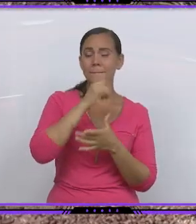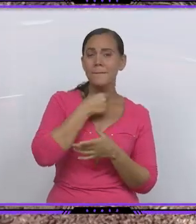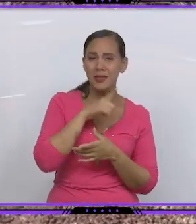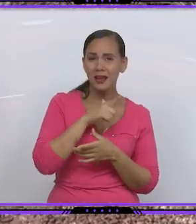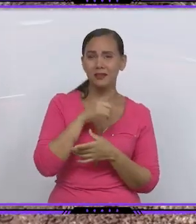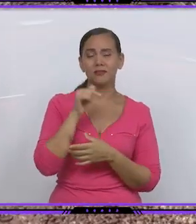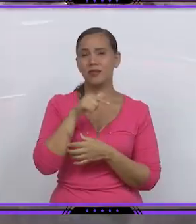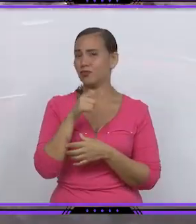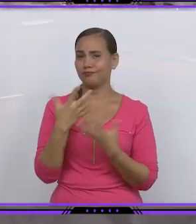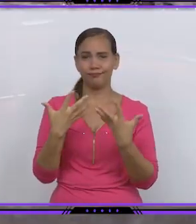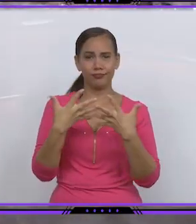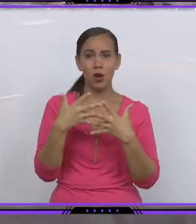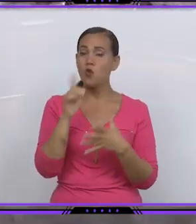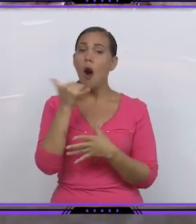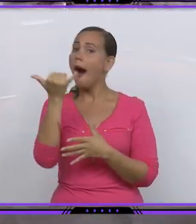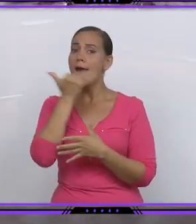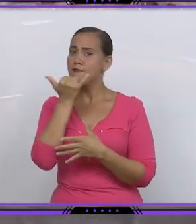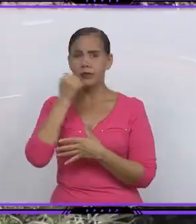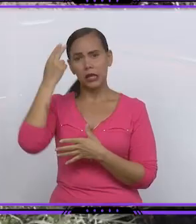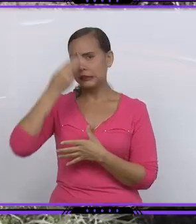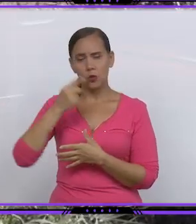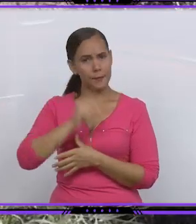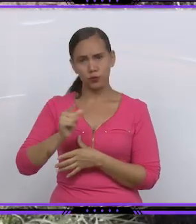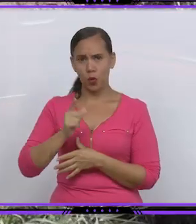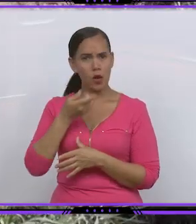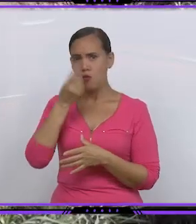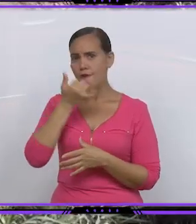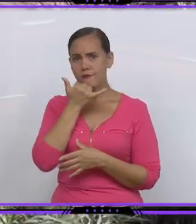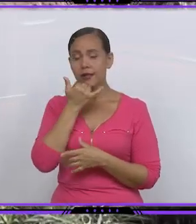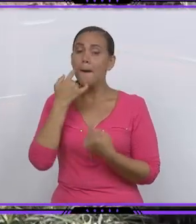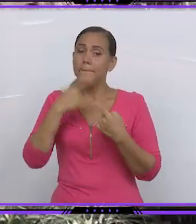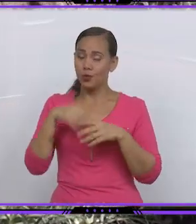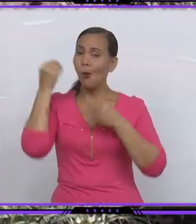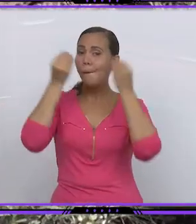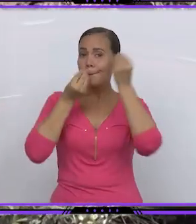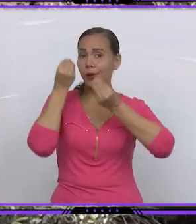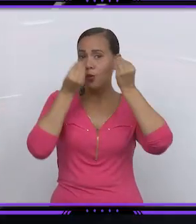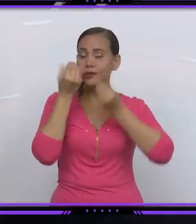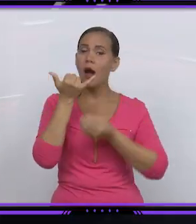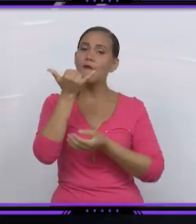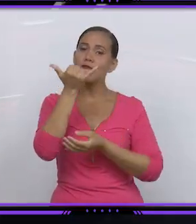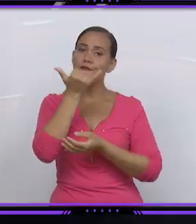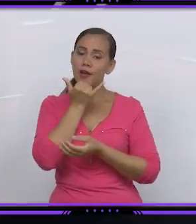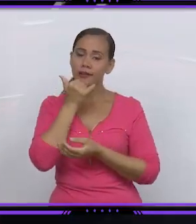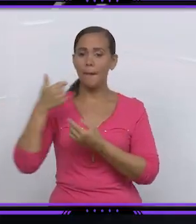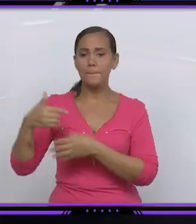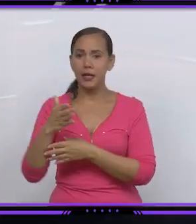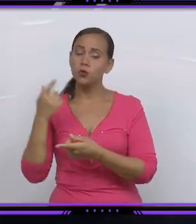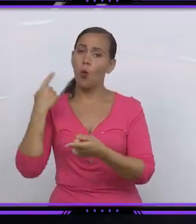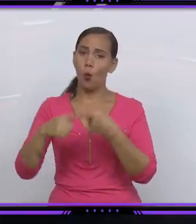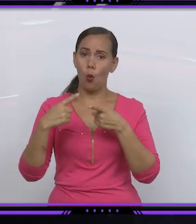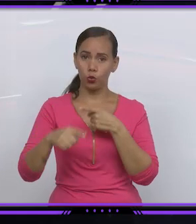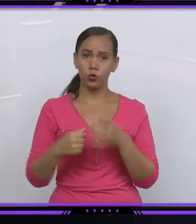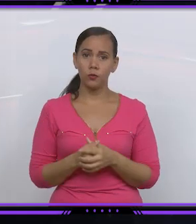no resulta perjudicial para la salud de los bañistas aunque preocupa las afectaciones al entorno. Pero no es tóxico